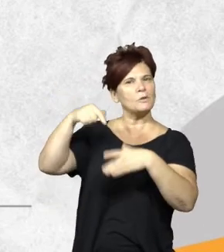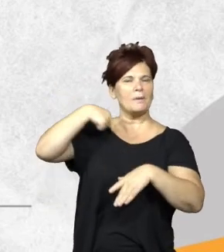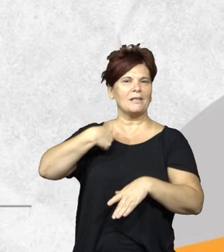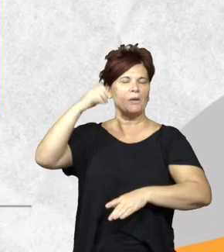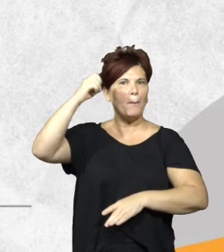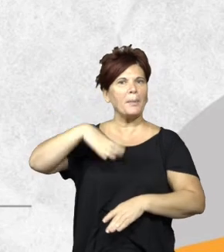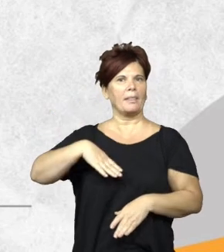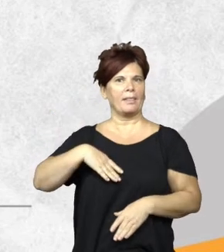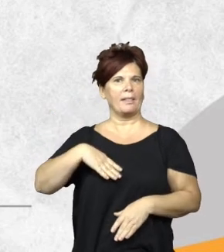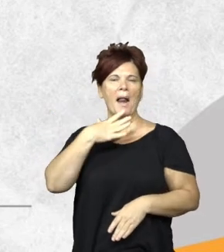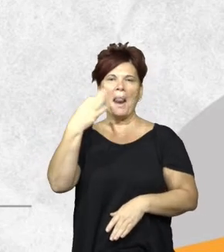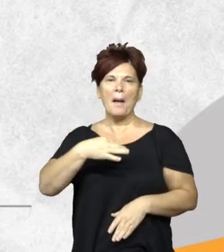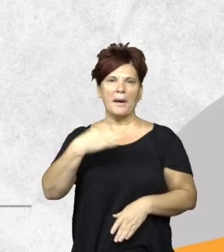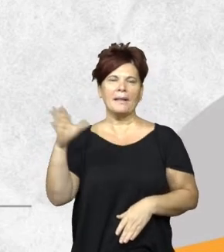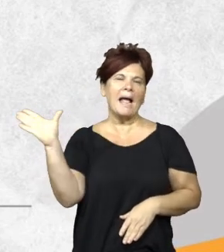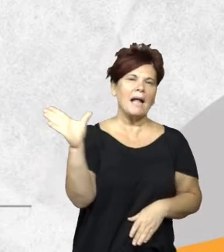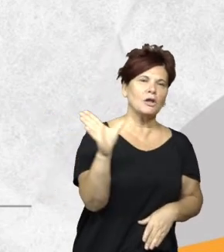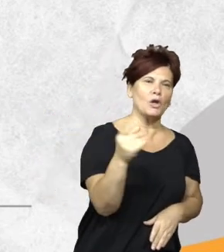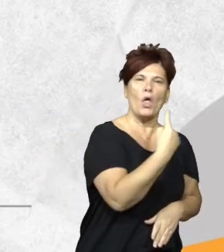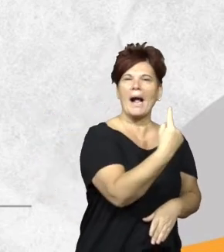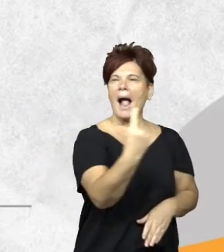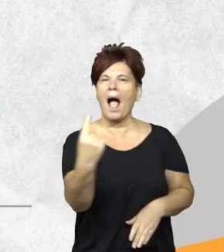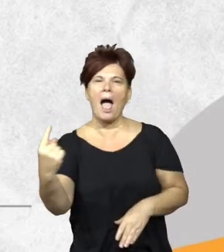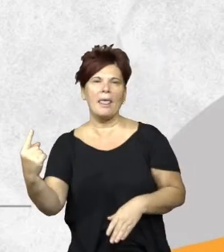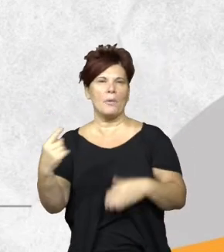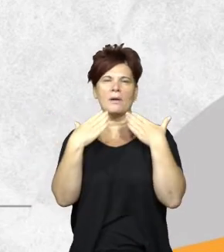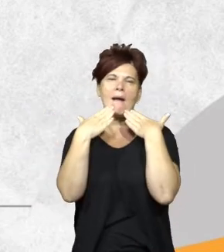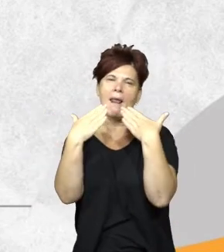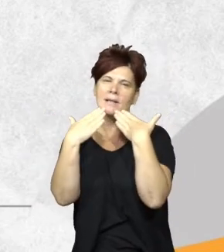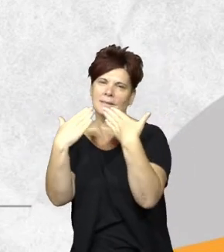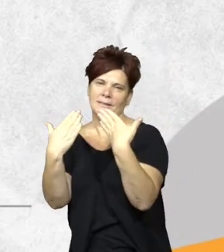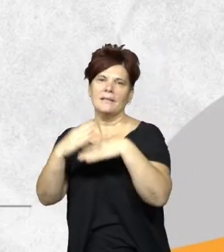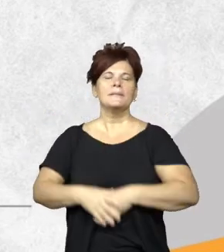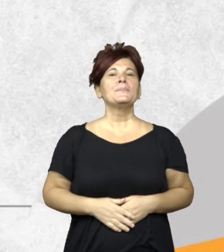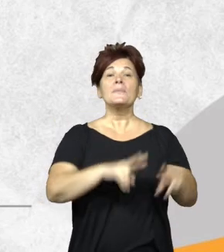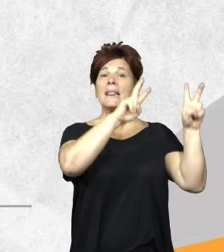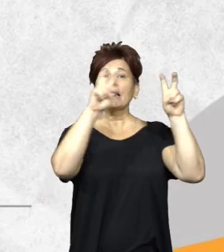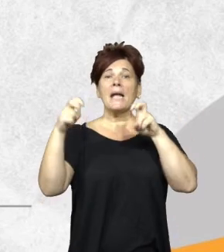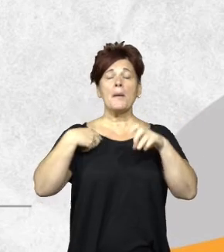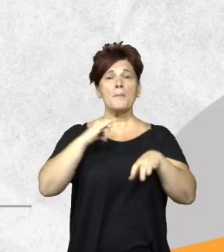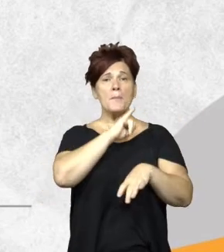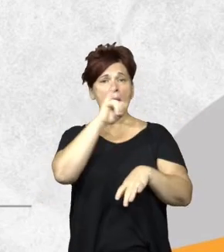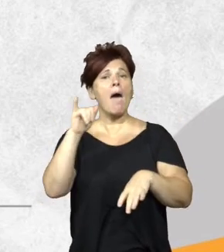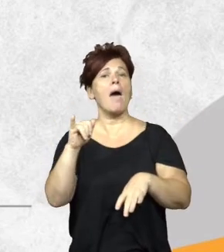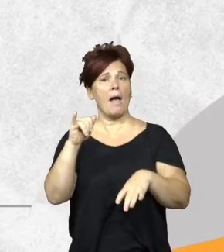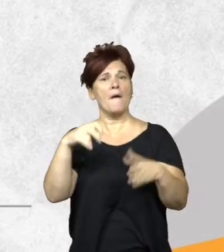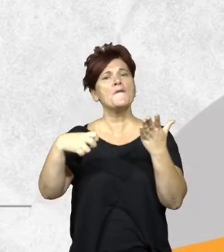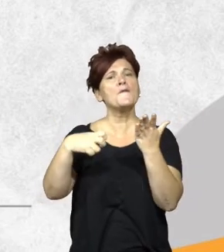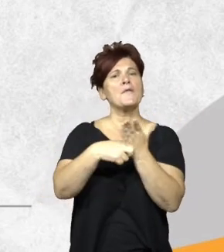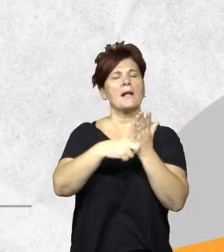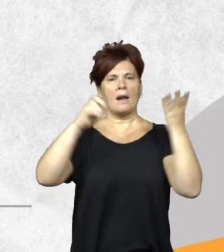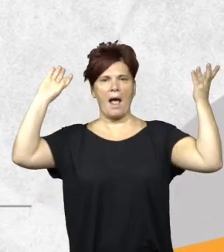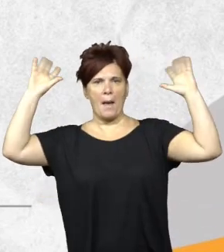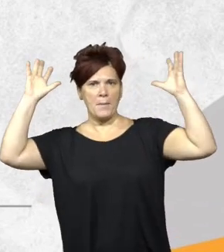a todos y a cada uno de los organizadores, muchísimas gracias. La temática, como decíamos, de la fiscalización